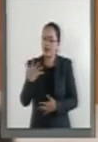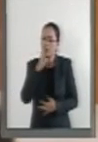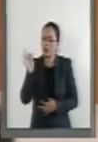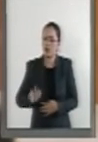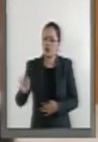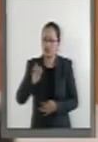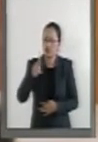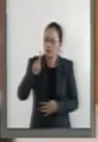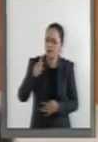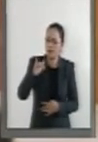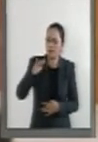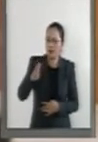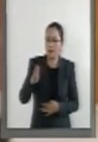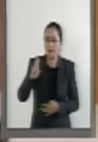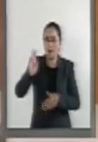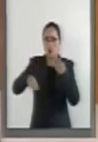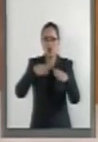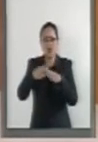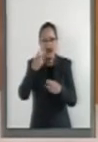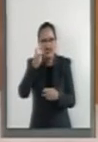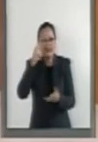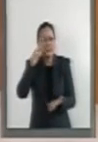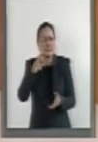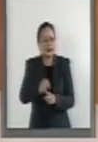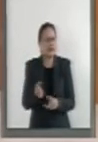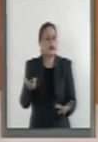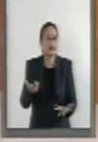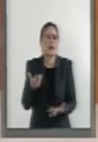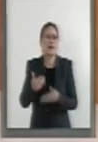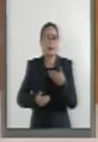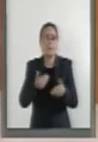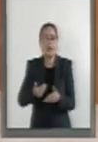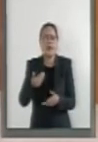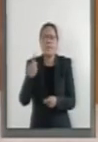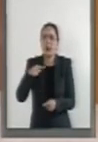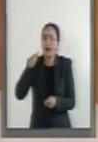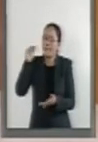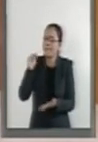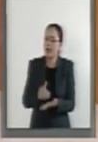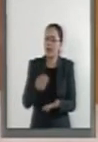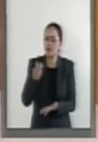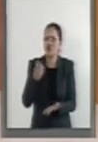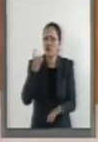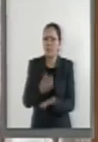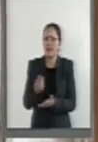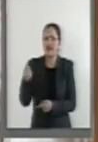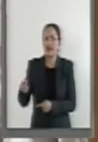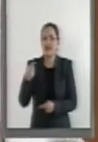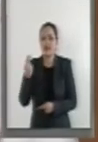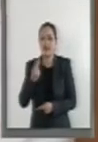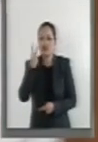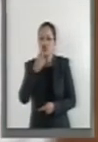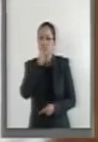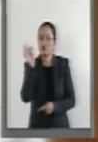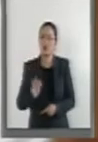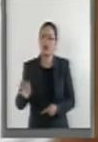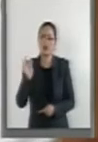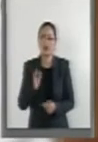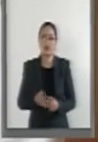del Producto Interno Bruto Mundial, mientras que las acciones de mitigación sólo cuestan el 2%.